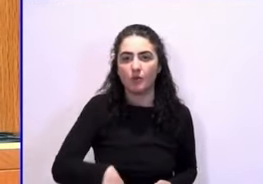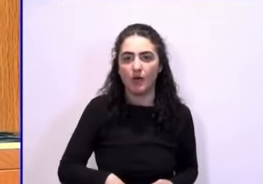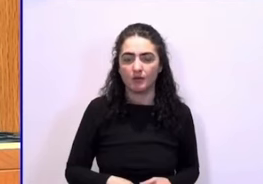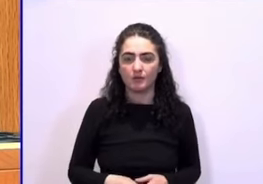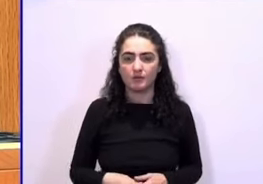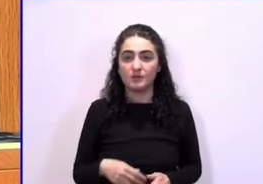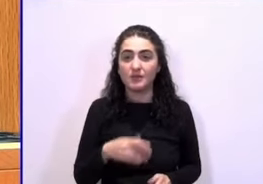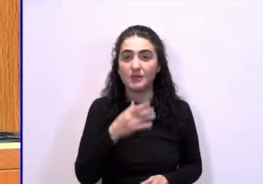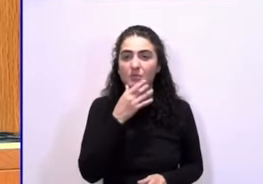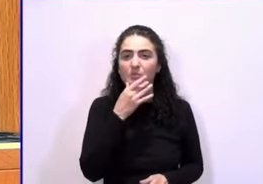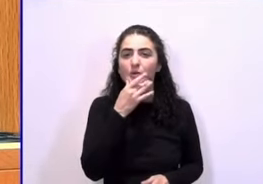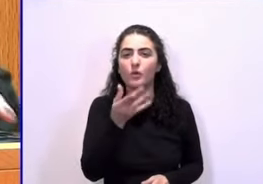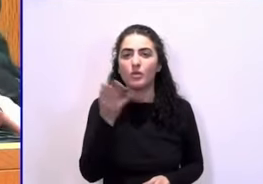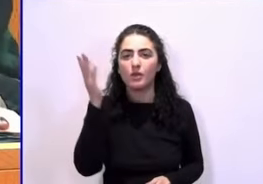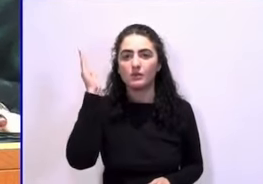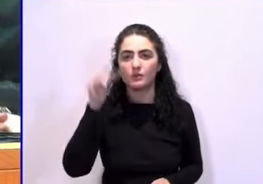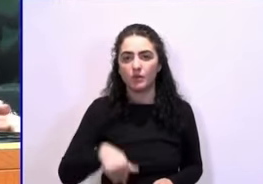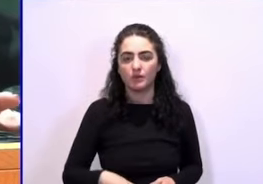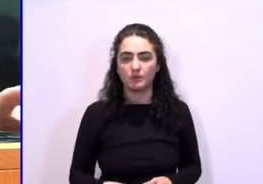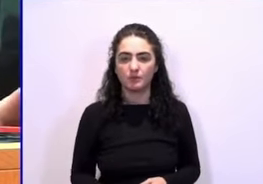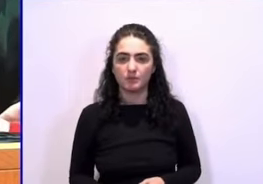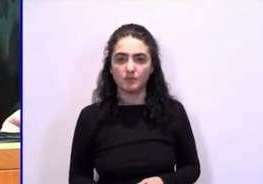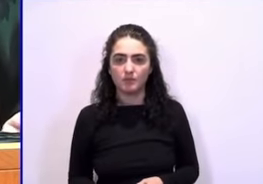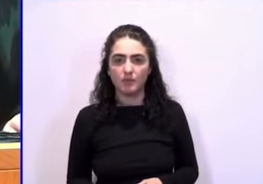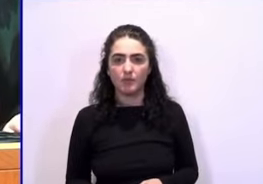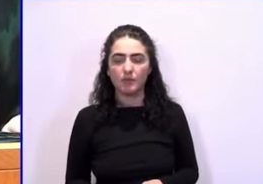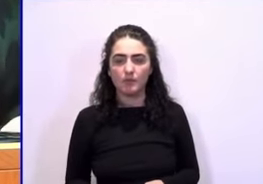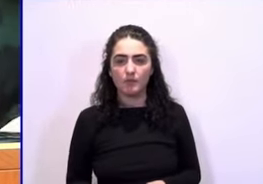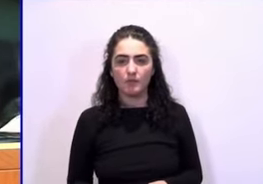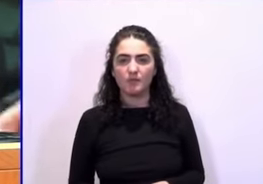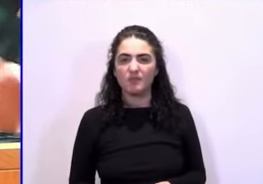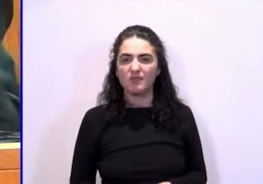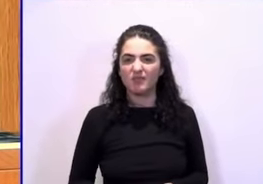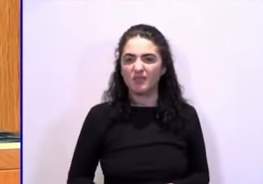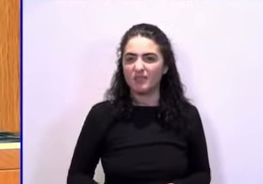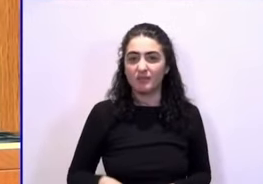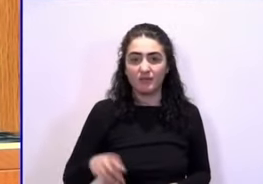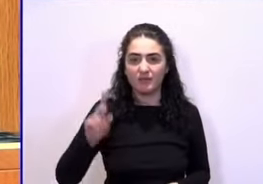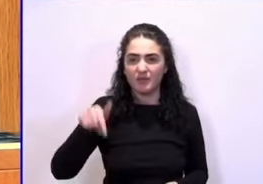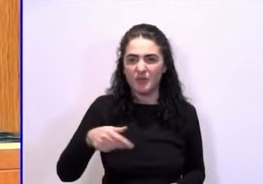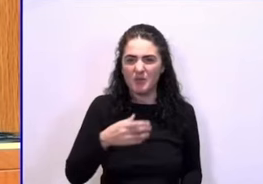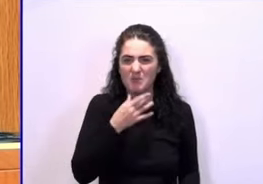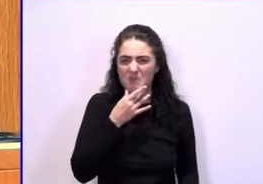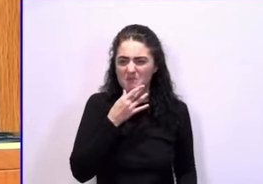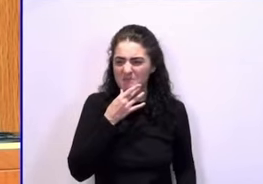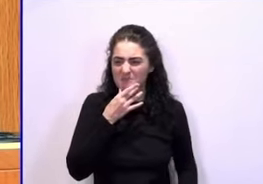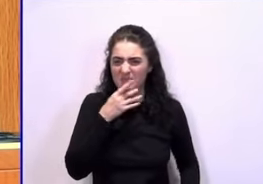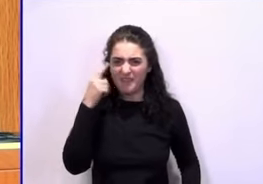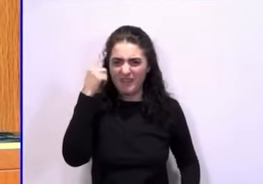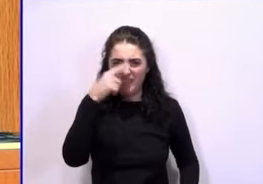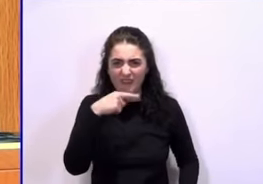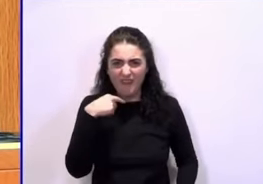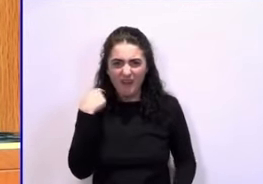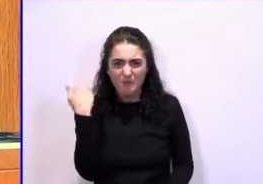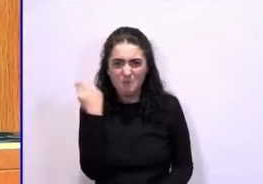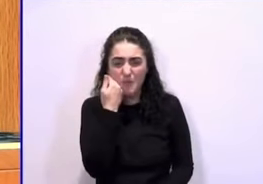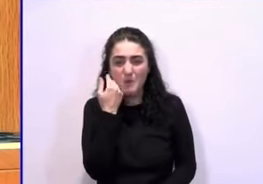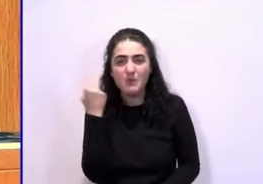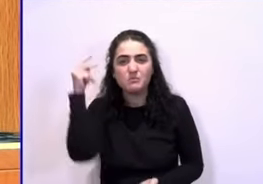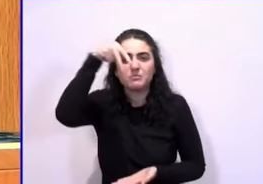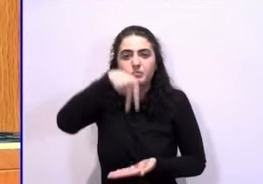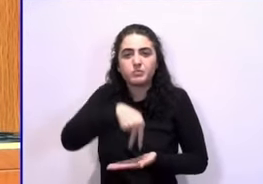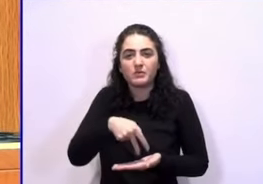No tienen vergüenza. Y que además tengan la desvergüenza de venir a hablar de derechos